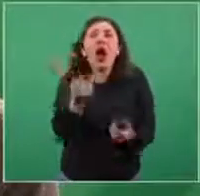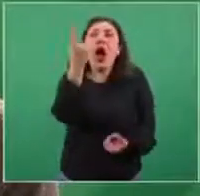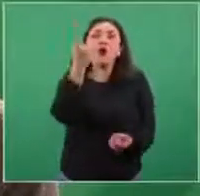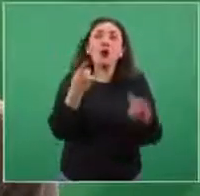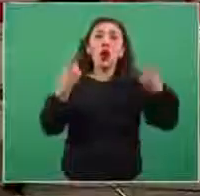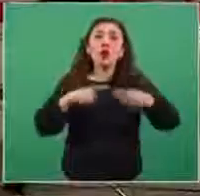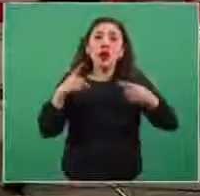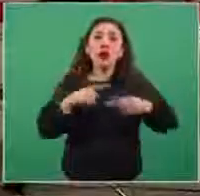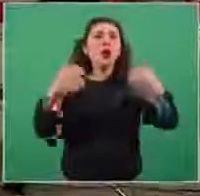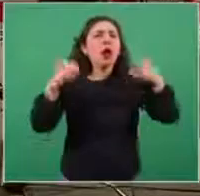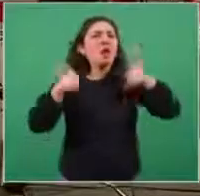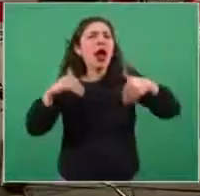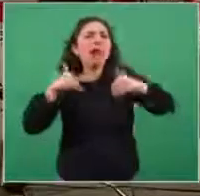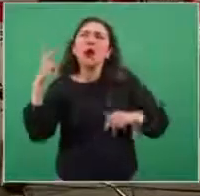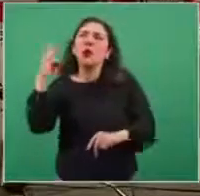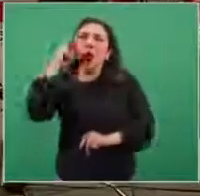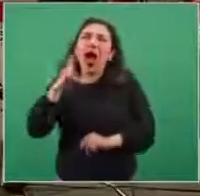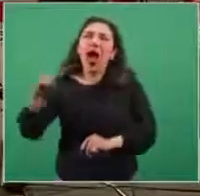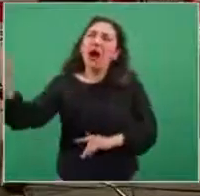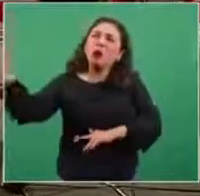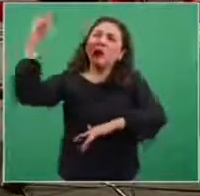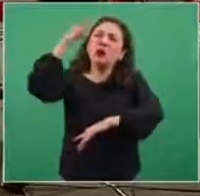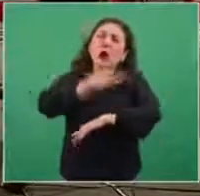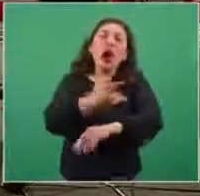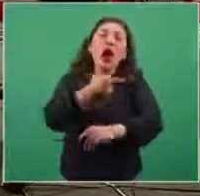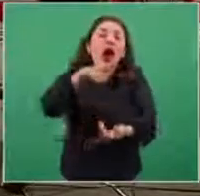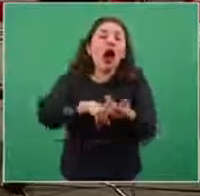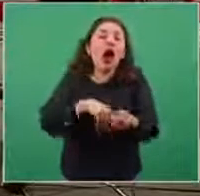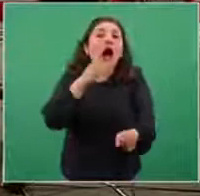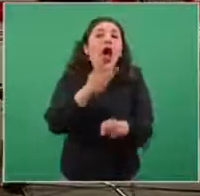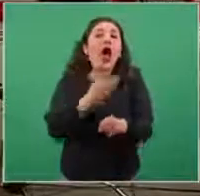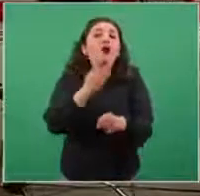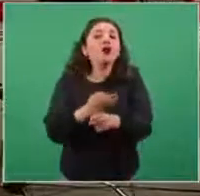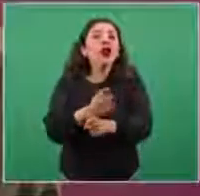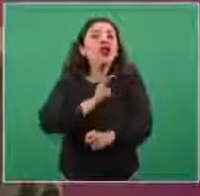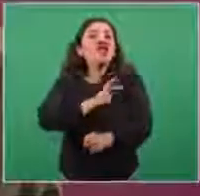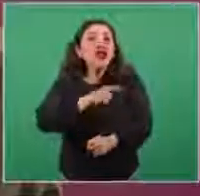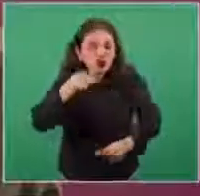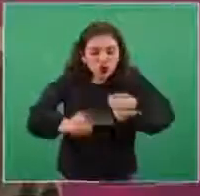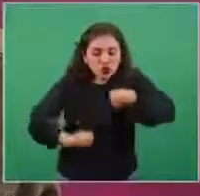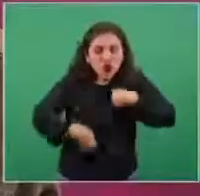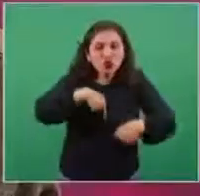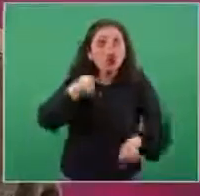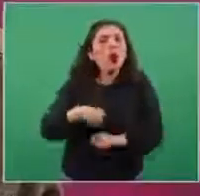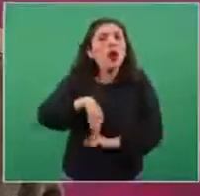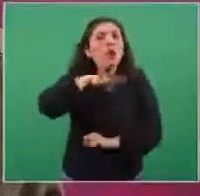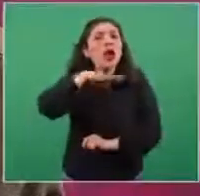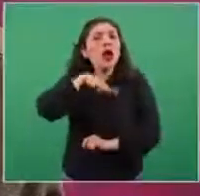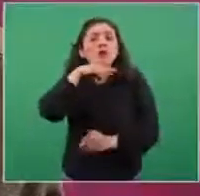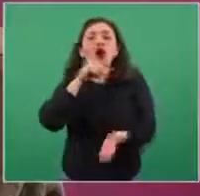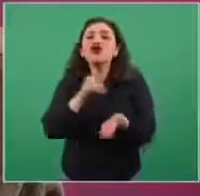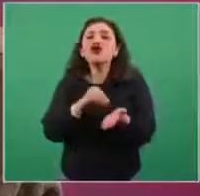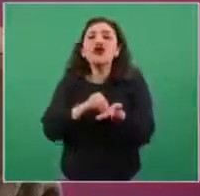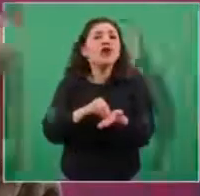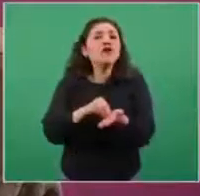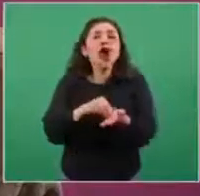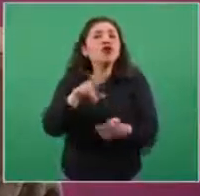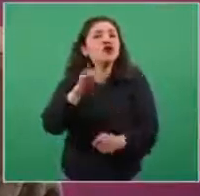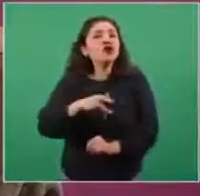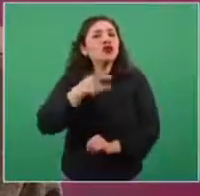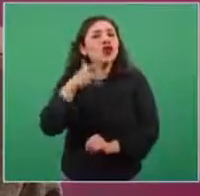incubación y se pudieran encontrar también en un periodo presintomático en el que ya fueran transmisoras.